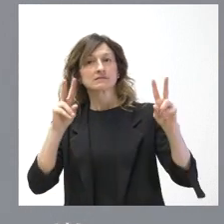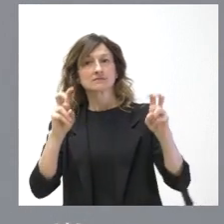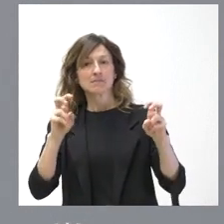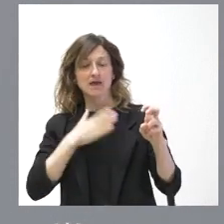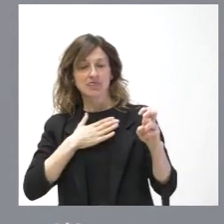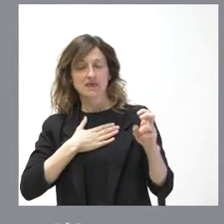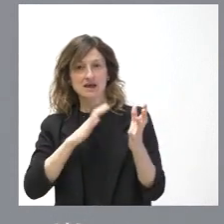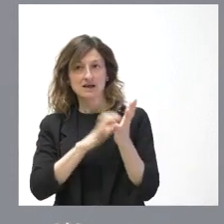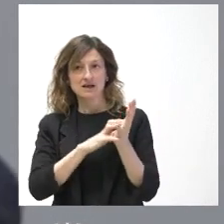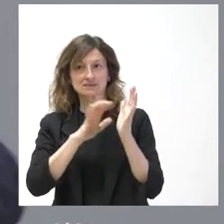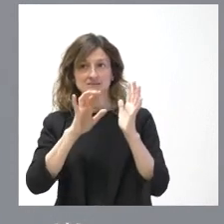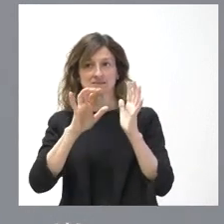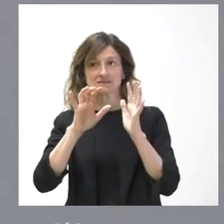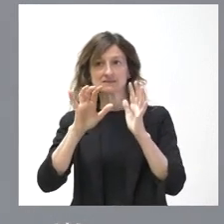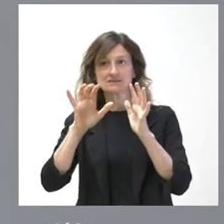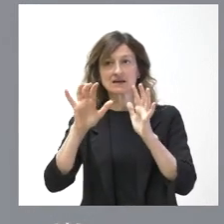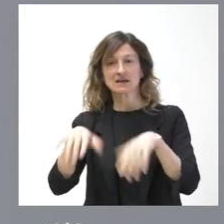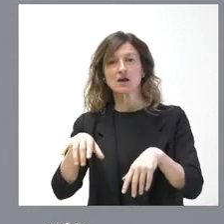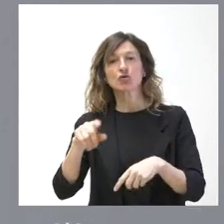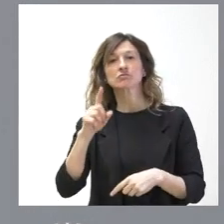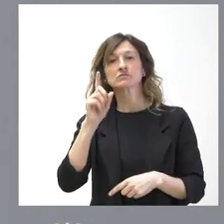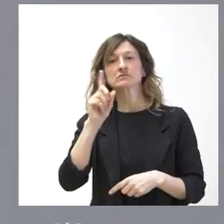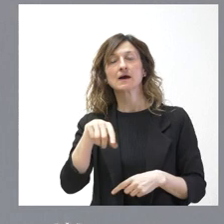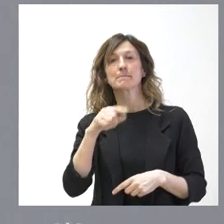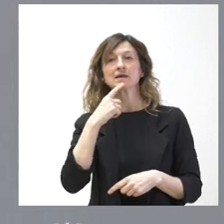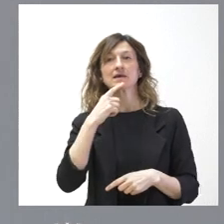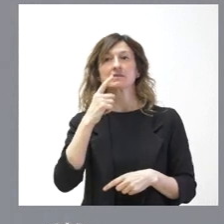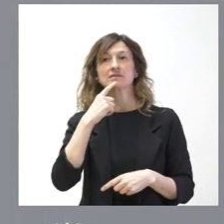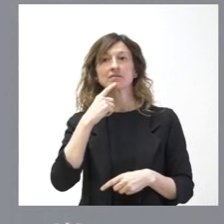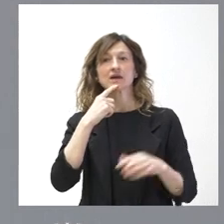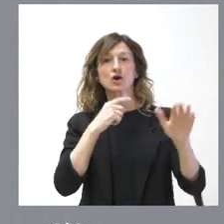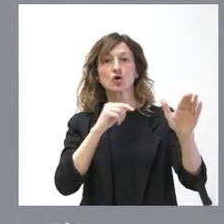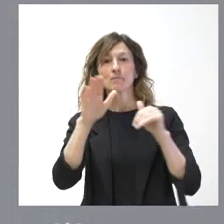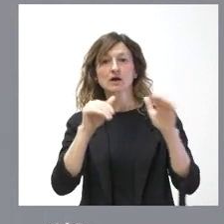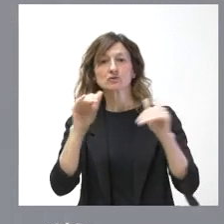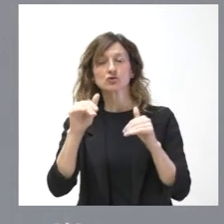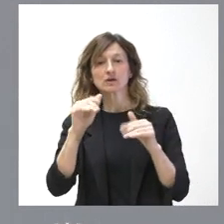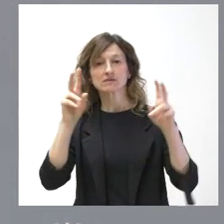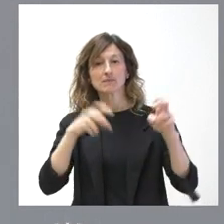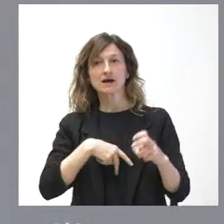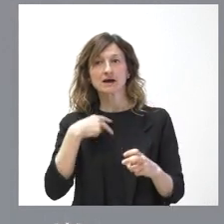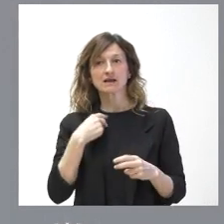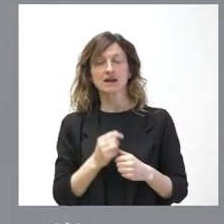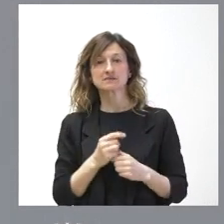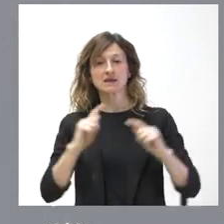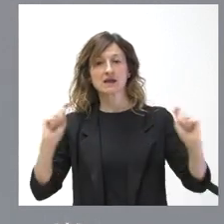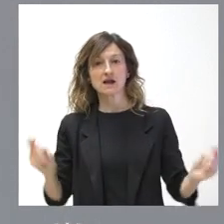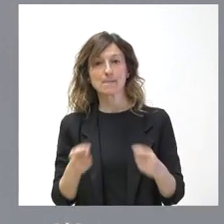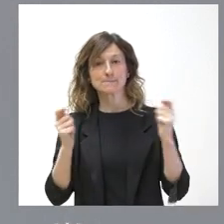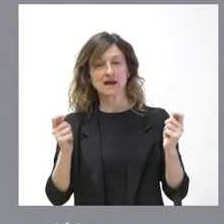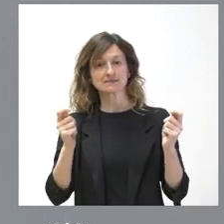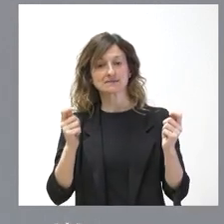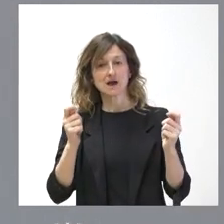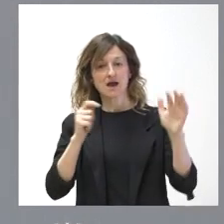Castilla y León, también incluso fuera de lo que era la convocatoria de las elecciones generales y la campaña de las elecciones